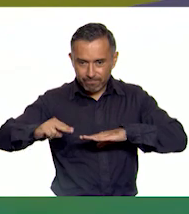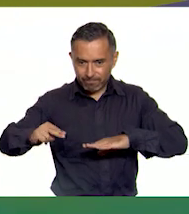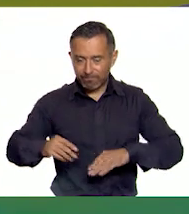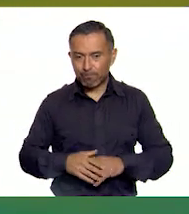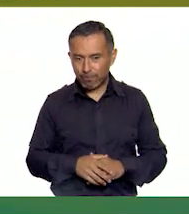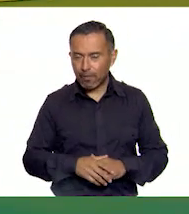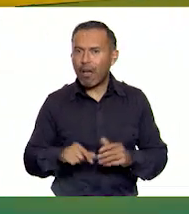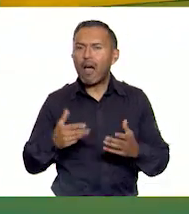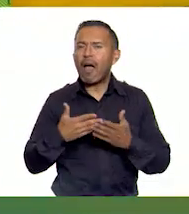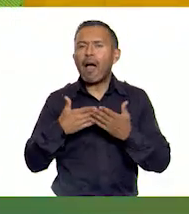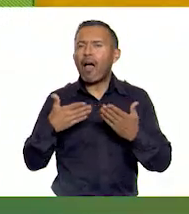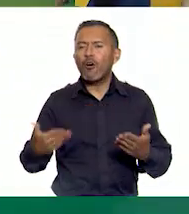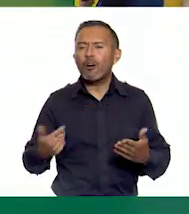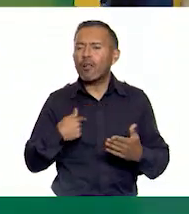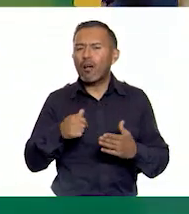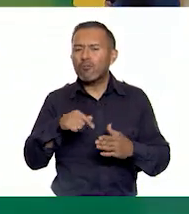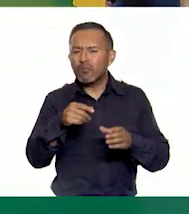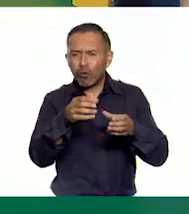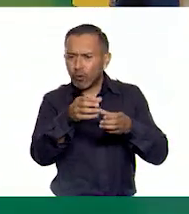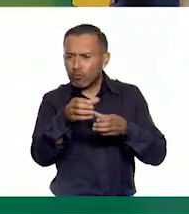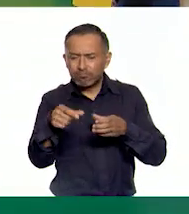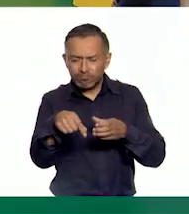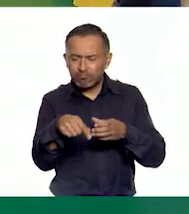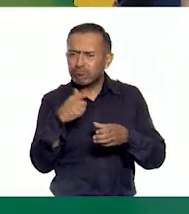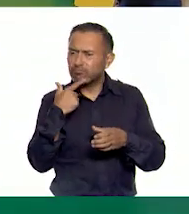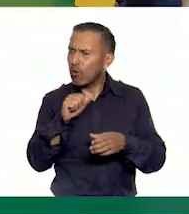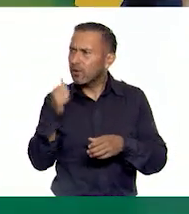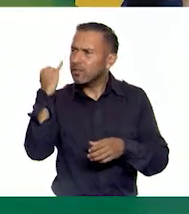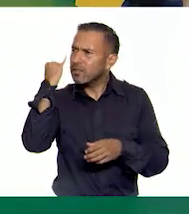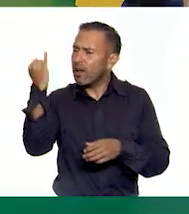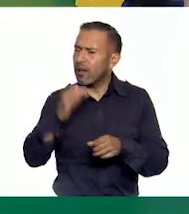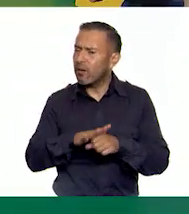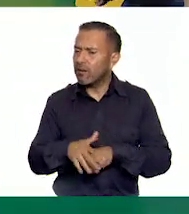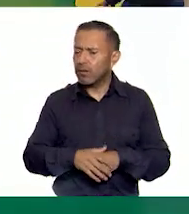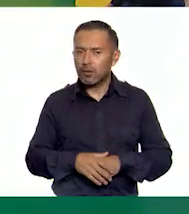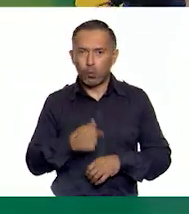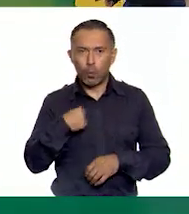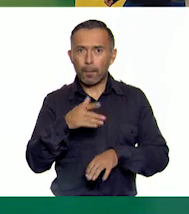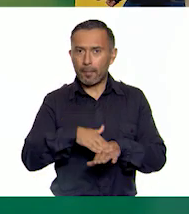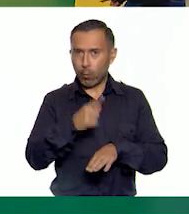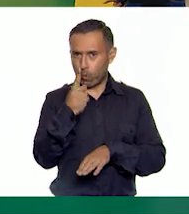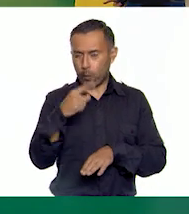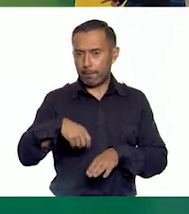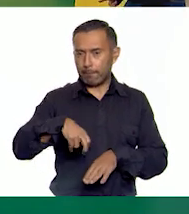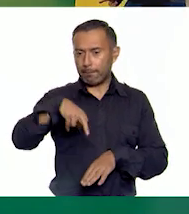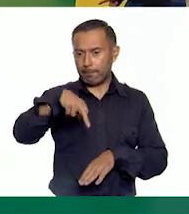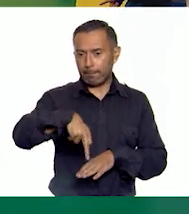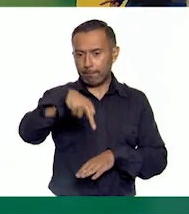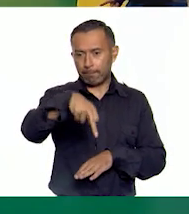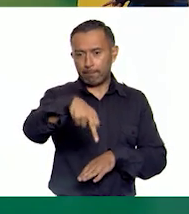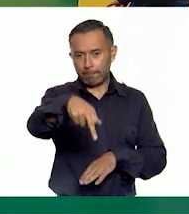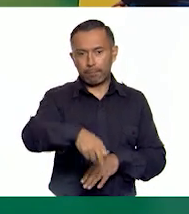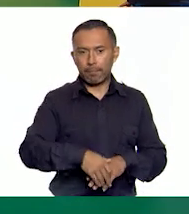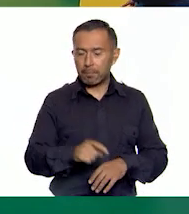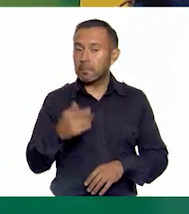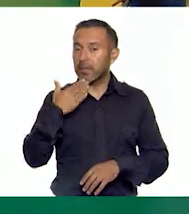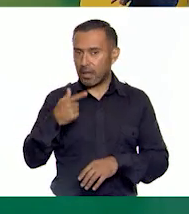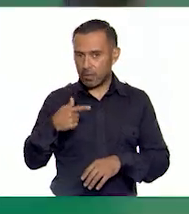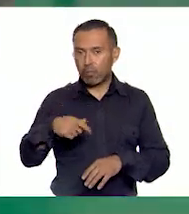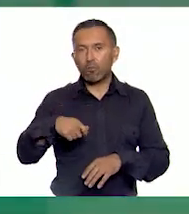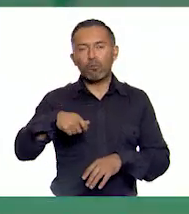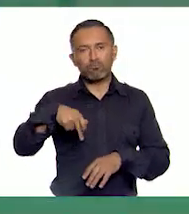Ahora, ¿qué hacemos en las conos, Pilar? Ahora, yo con un pie. Me parece perfecto, saltamos con un solo pie,